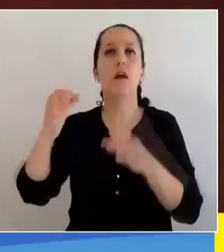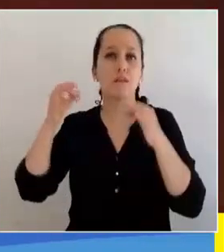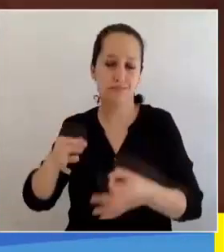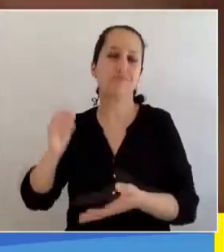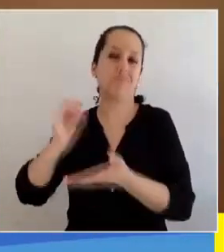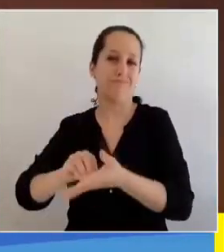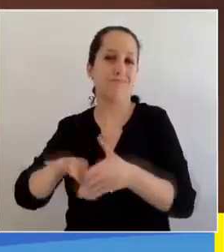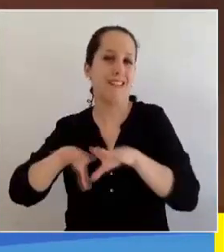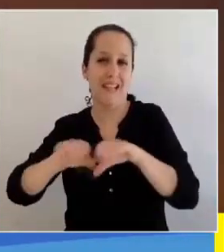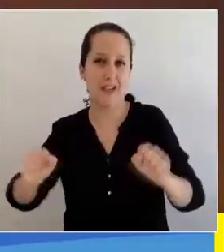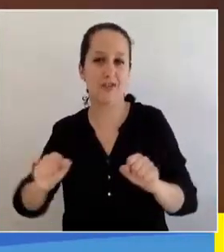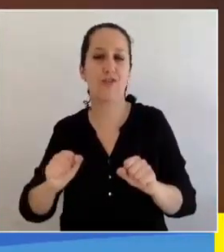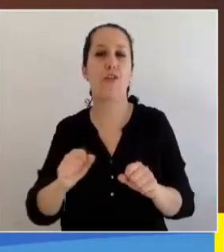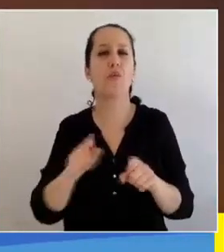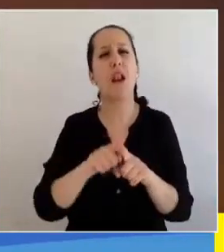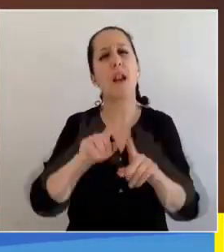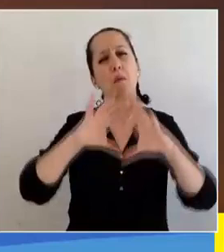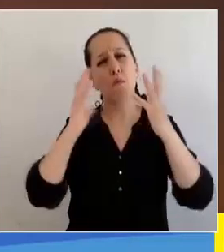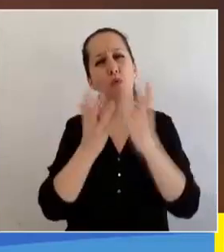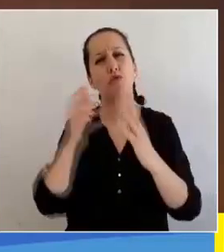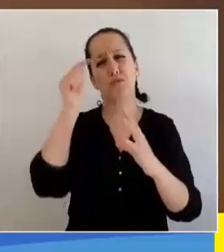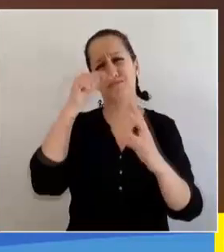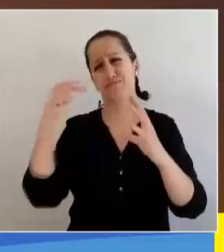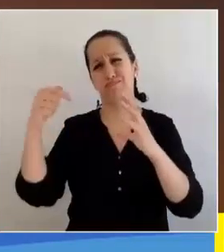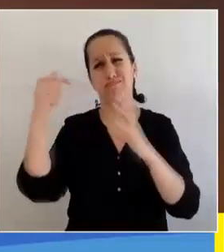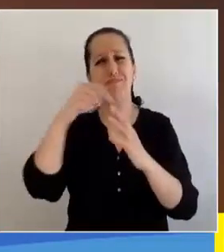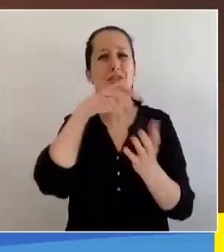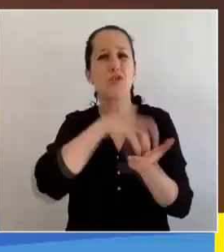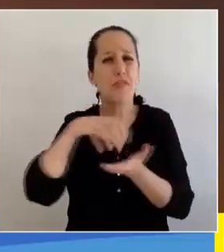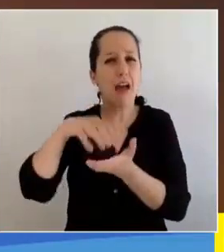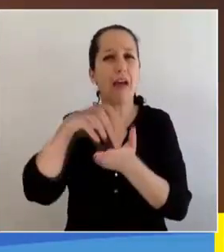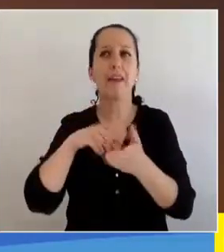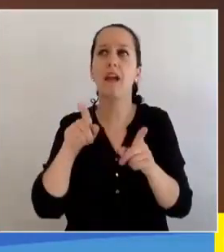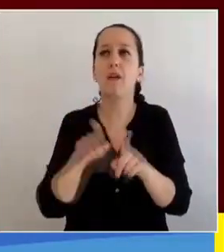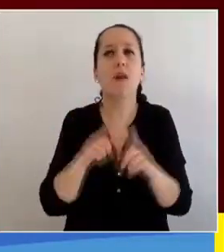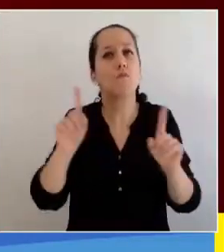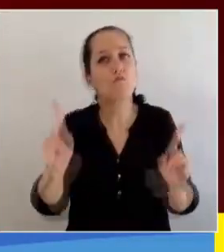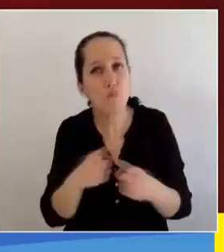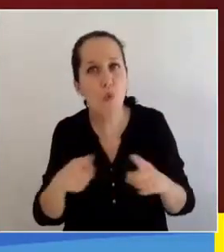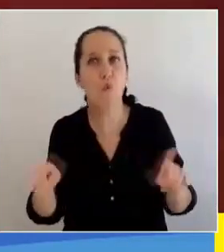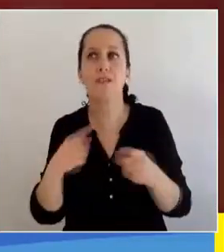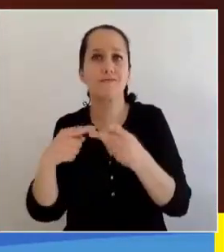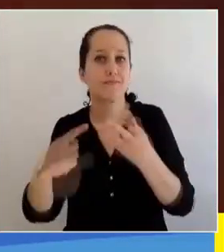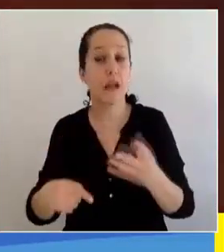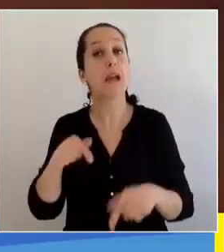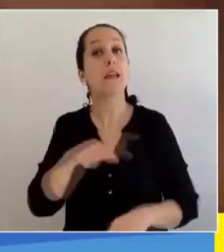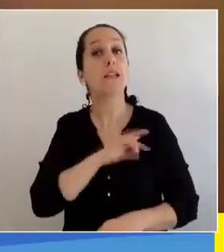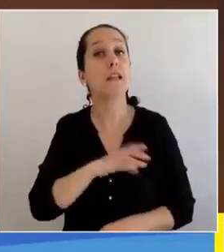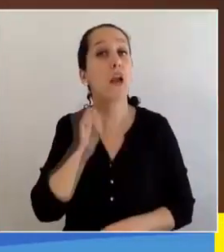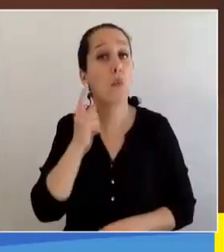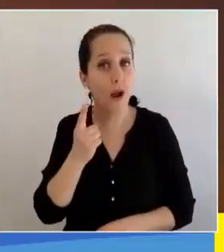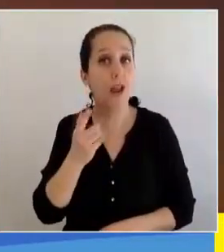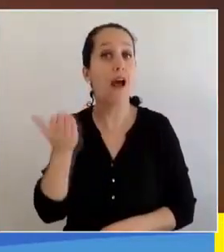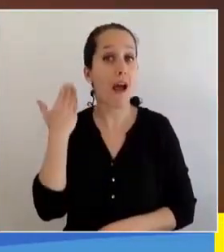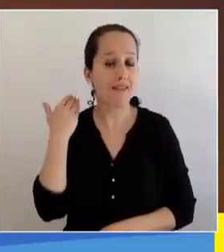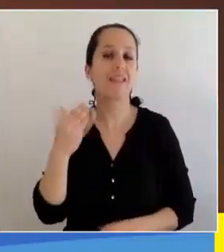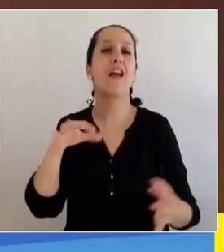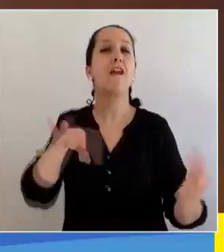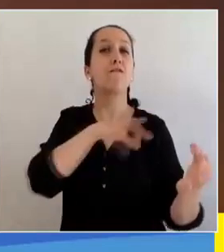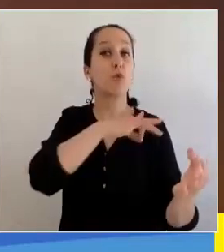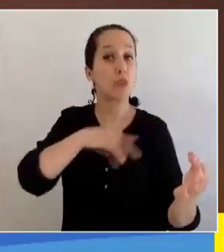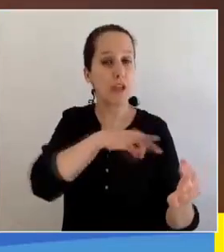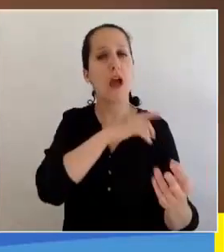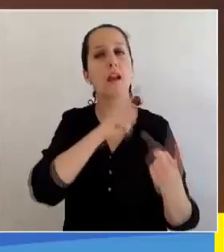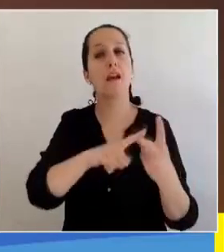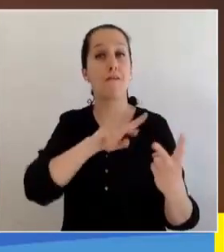como de las ciudades creativas de la música del mundo y se suma en Chile a Frutillerio del Paraíso, que